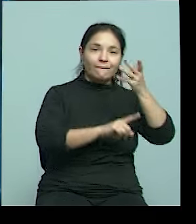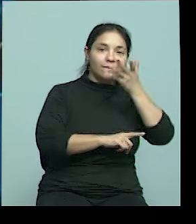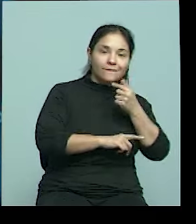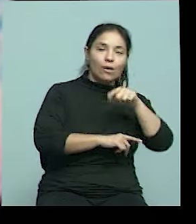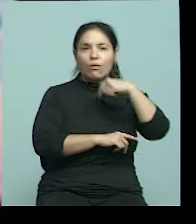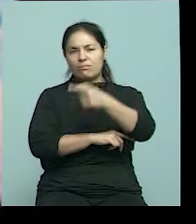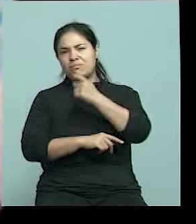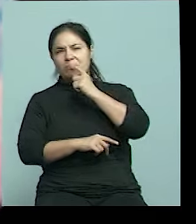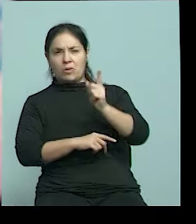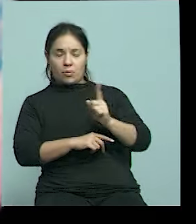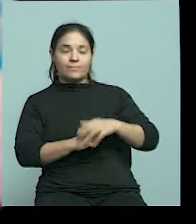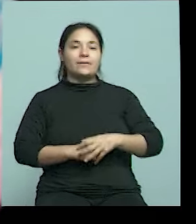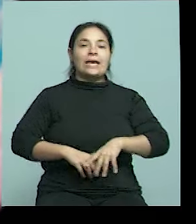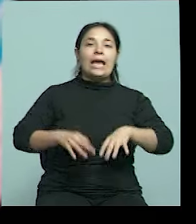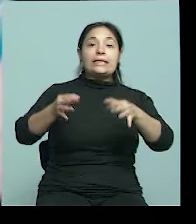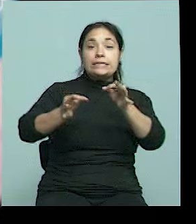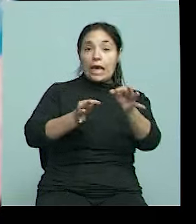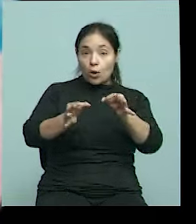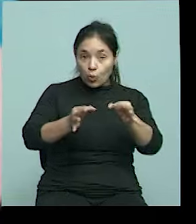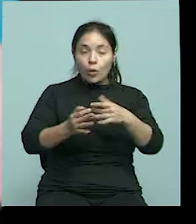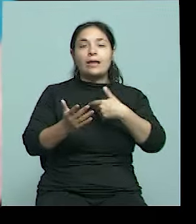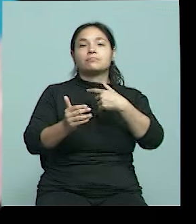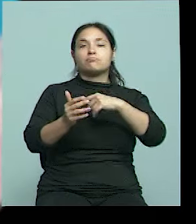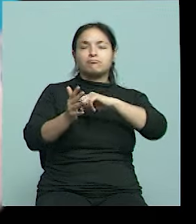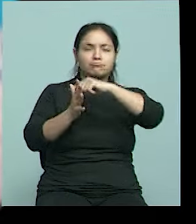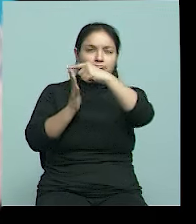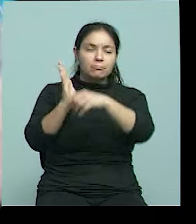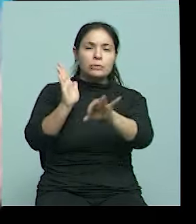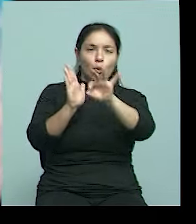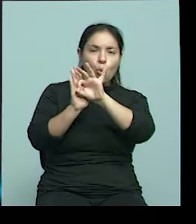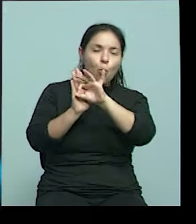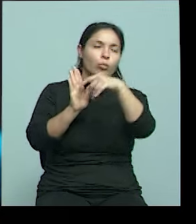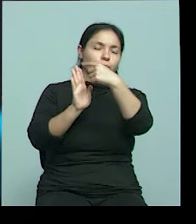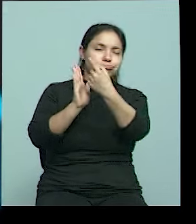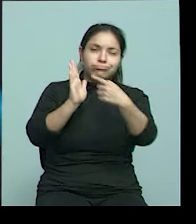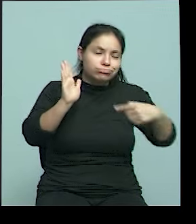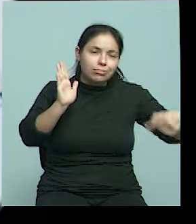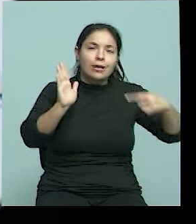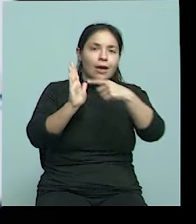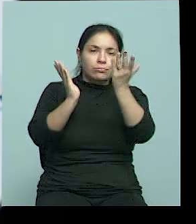estudiar las células con su núcleo, membranas, mitocondrias y citoplasma.